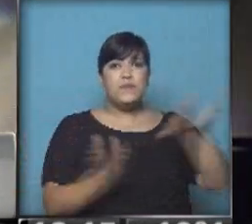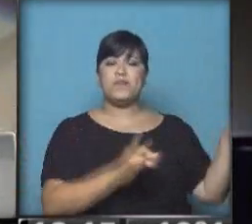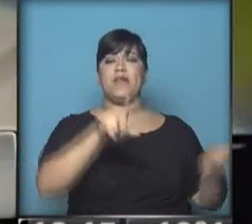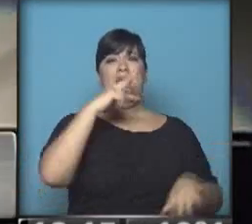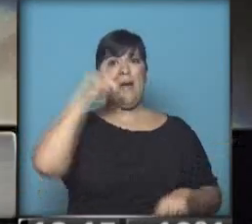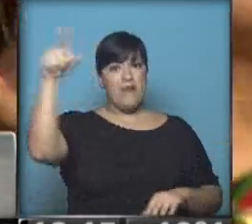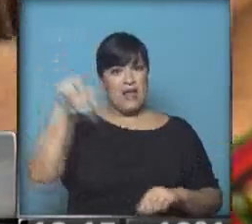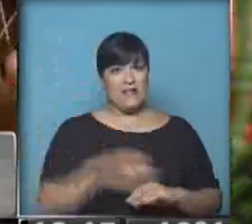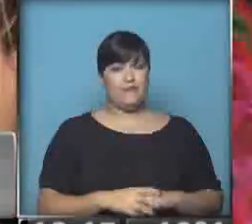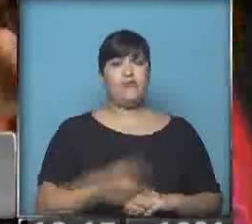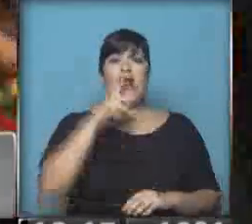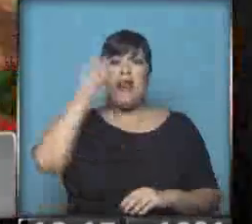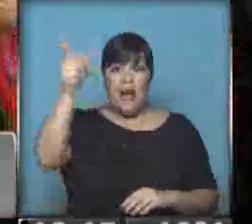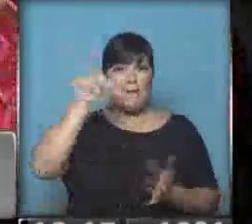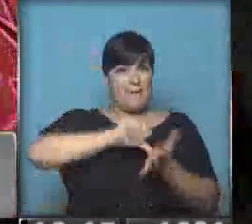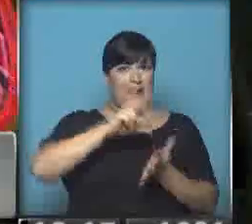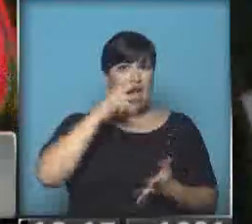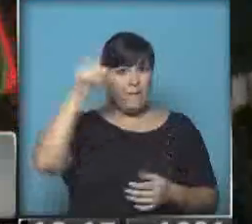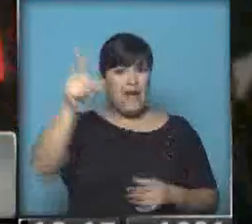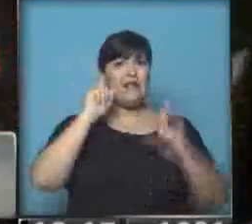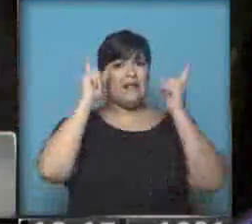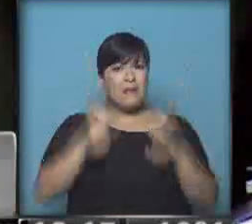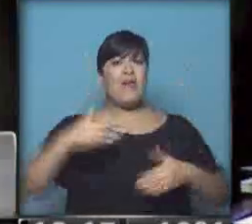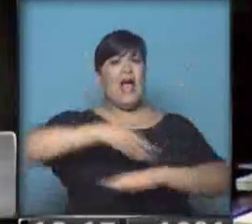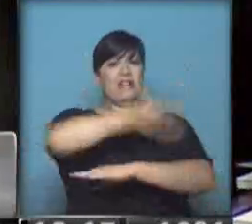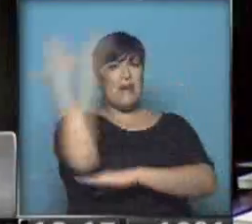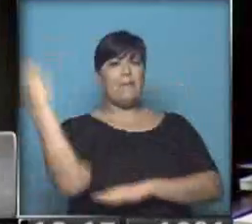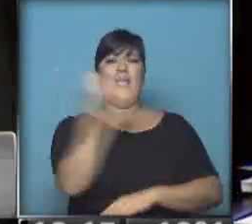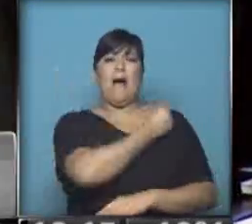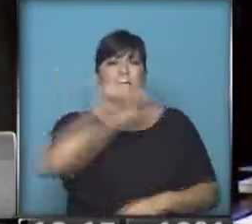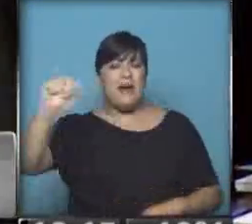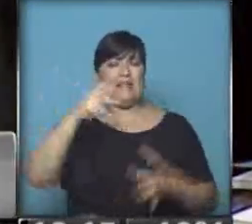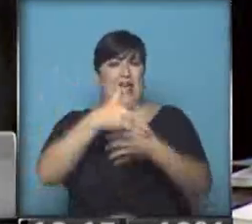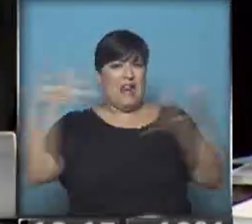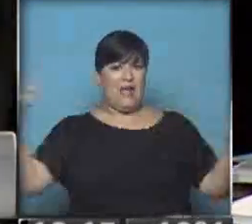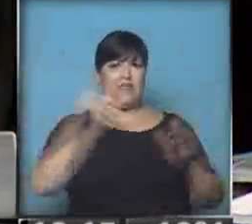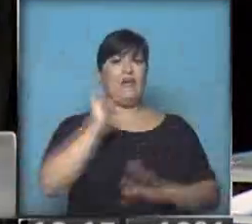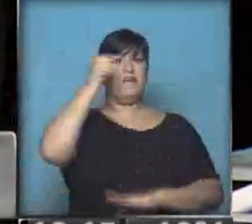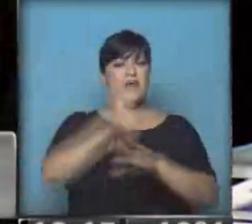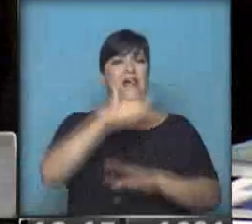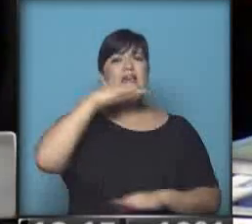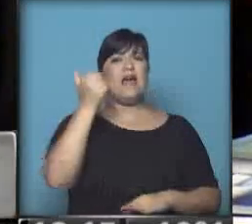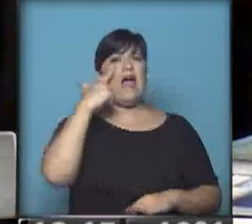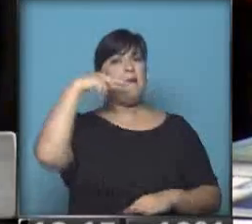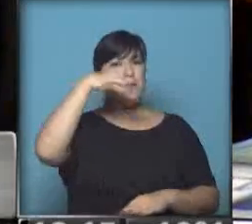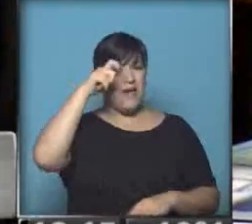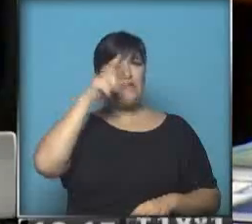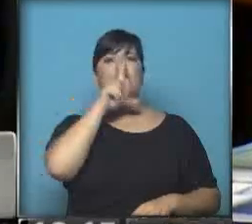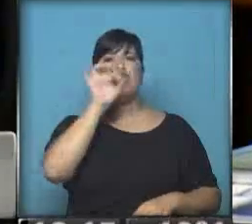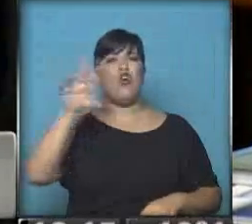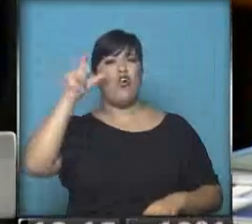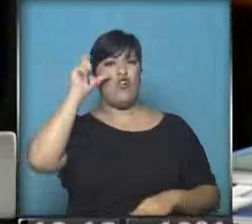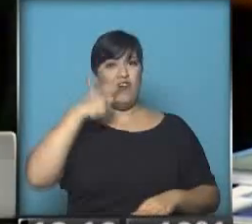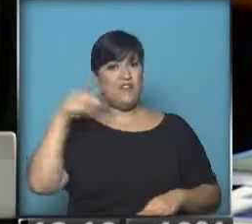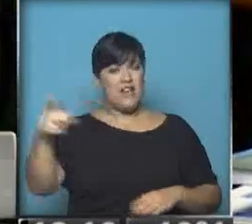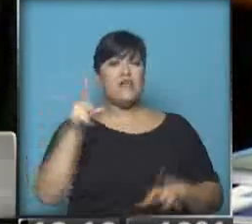donde se está desarrollando la Asamblea Patria Grande, con Jaime Torres incluido. Un encuentro de diálogo